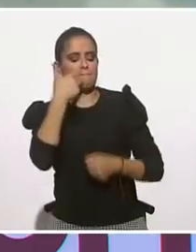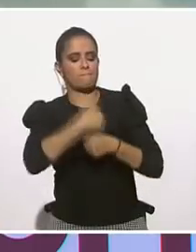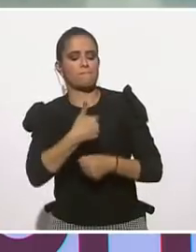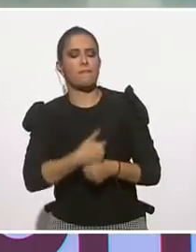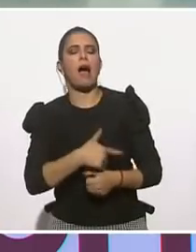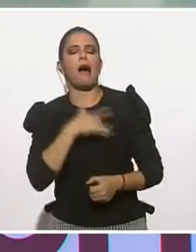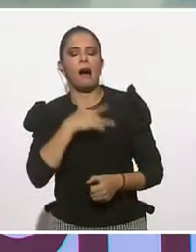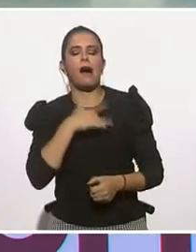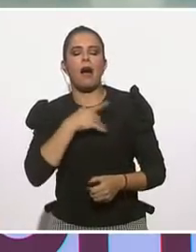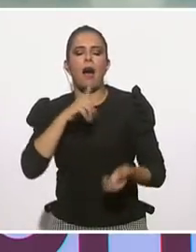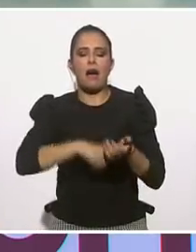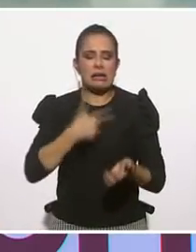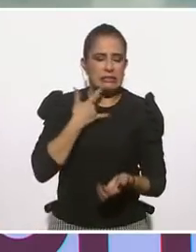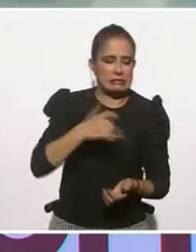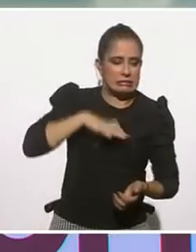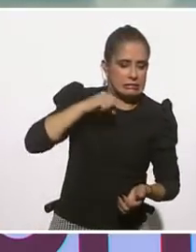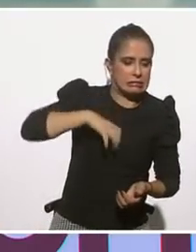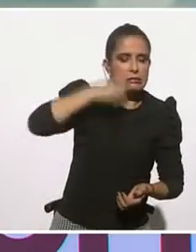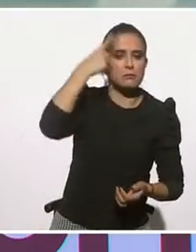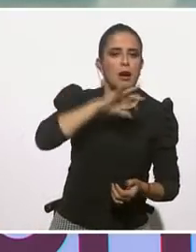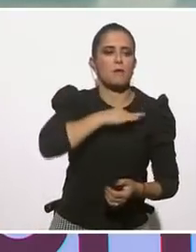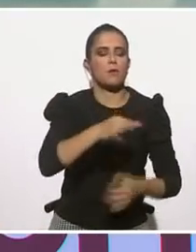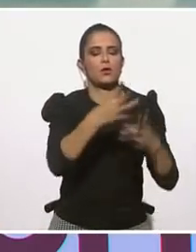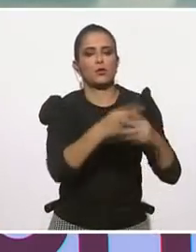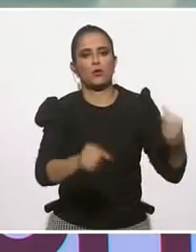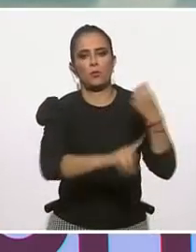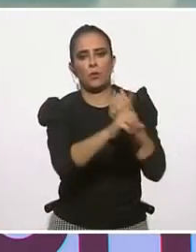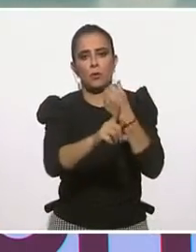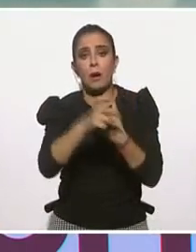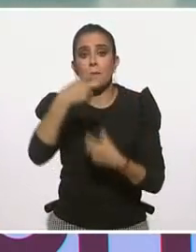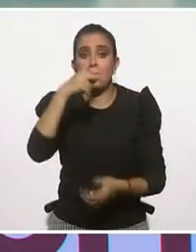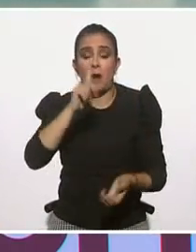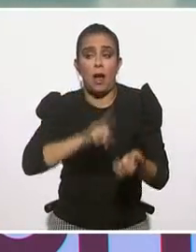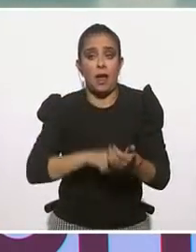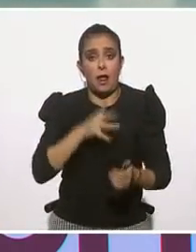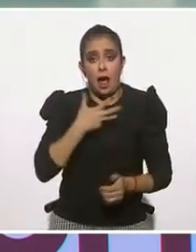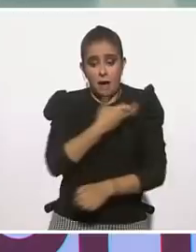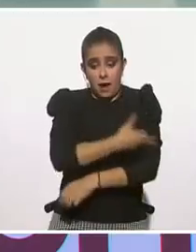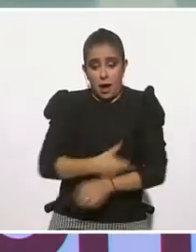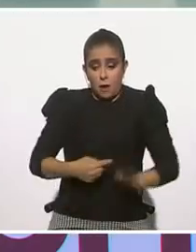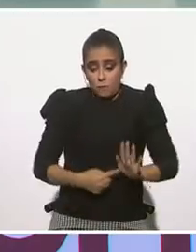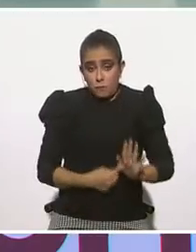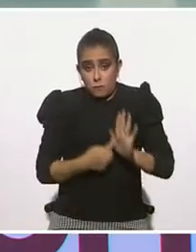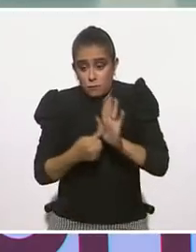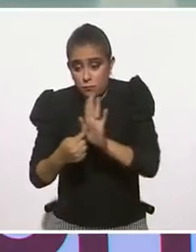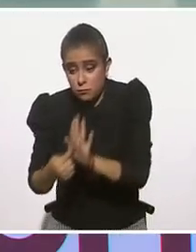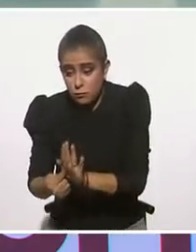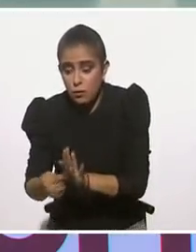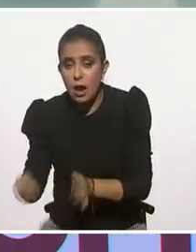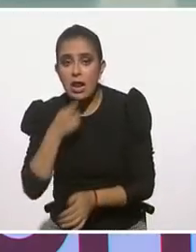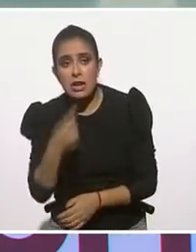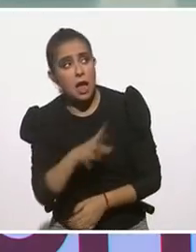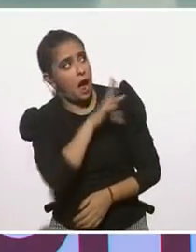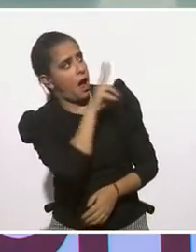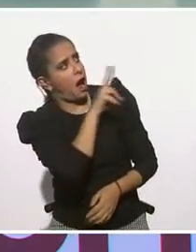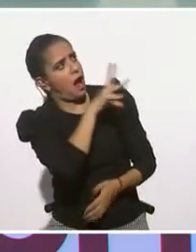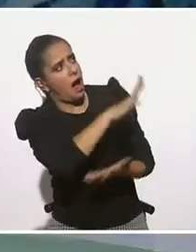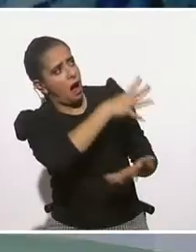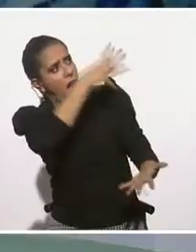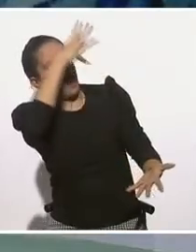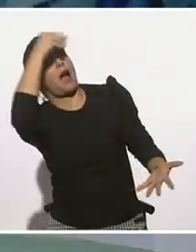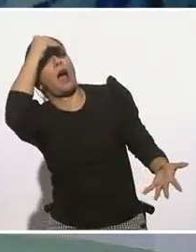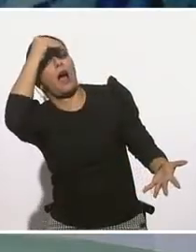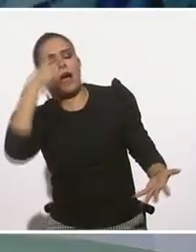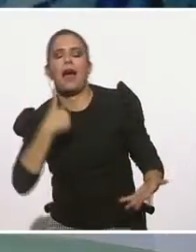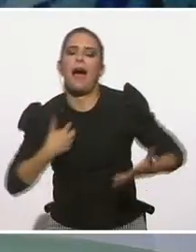mano con familias resilientes. Entonces hay familias que propician más la